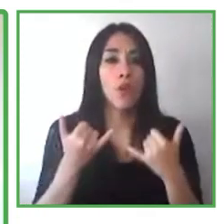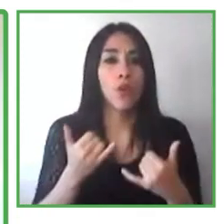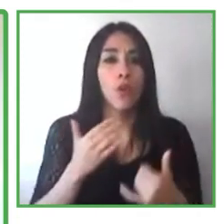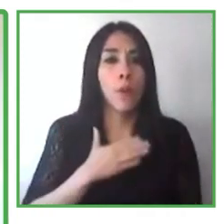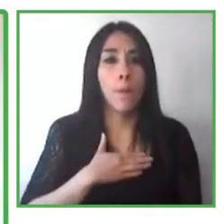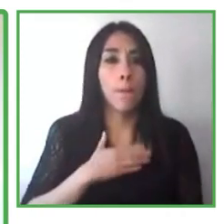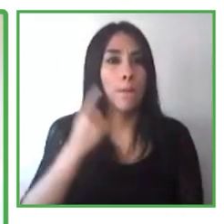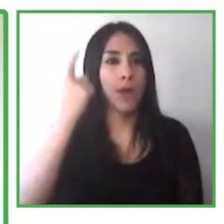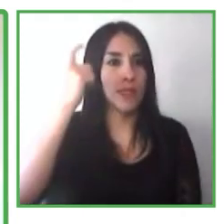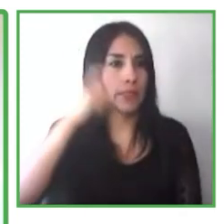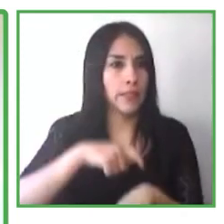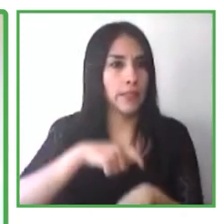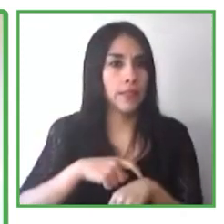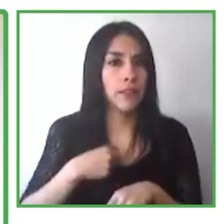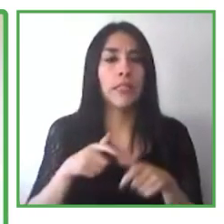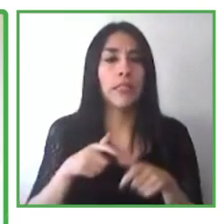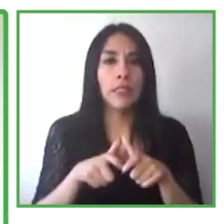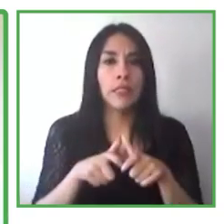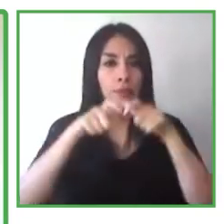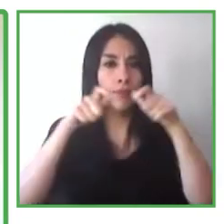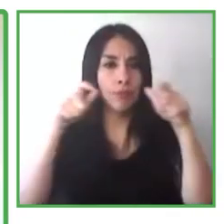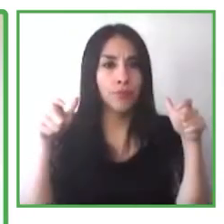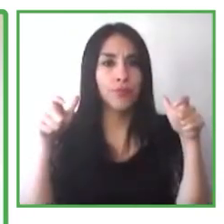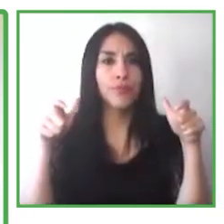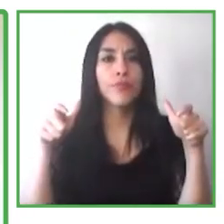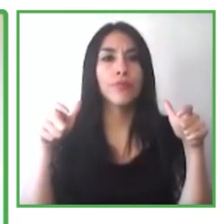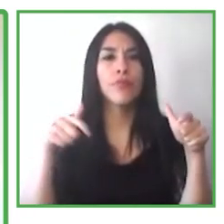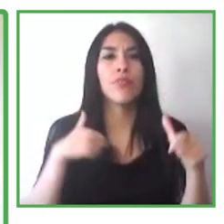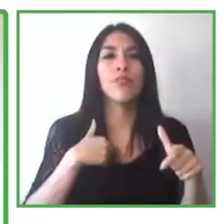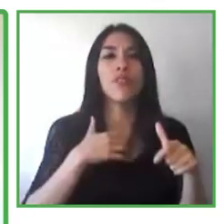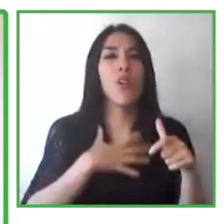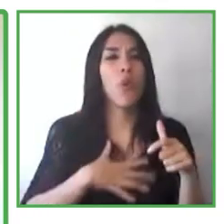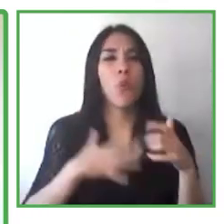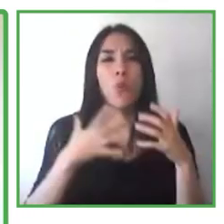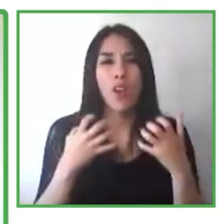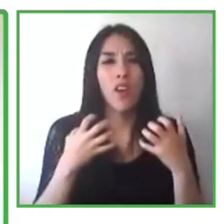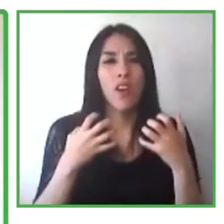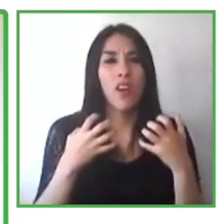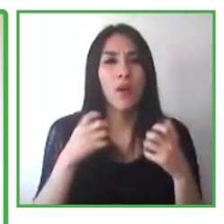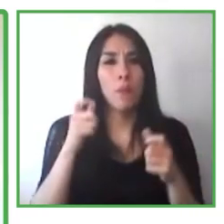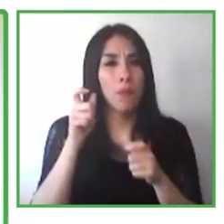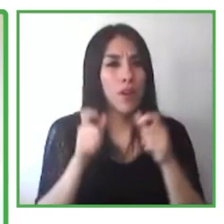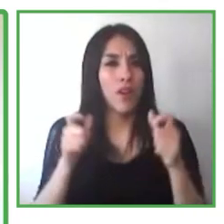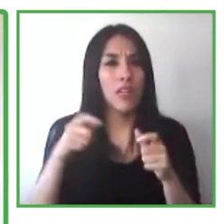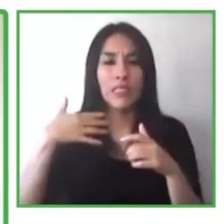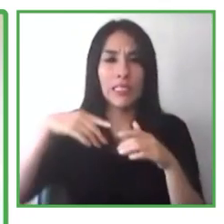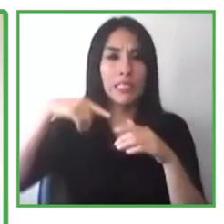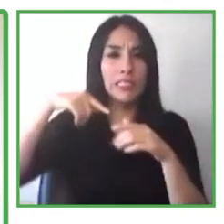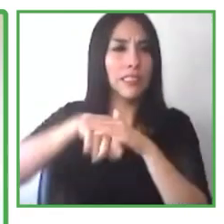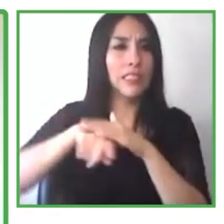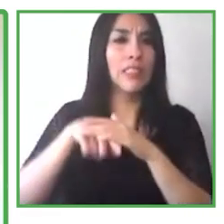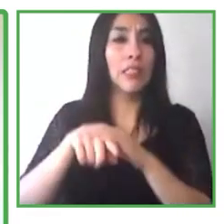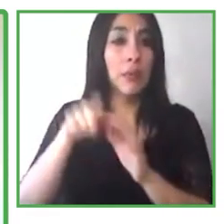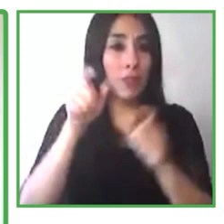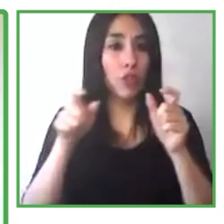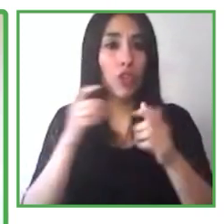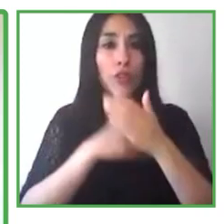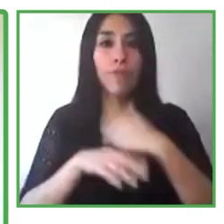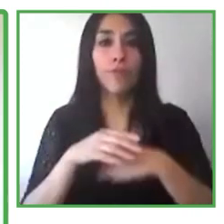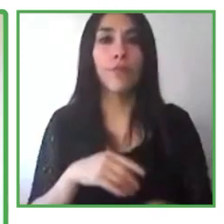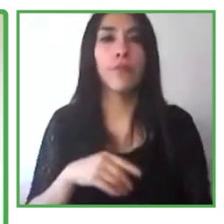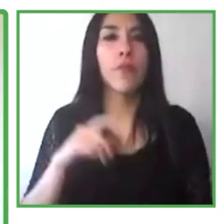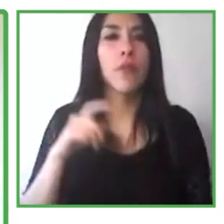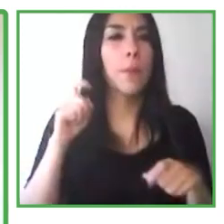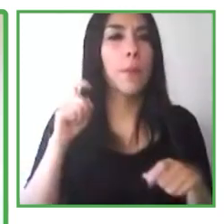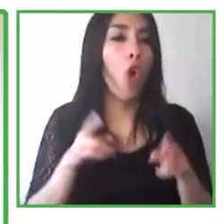duplicar la cantidad de personas que contratan en programas el próximo año en neurodiversidad y nuestro programa de contratación de capacidades. a